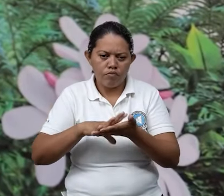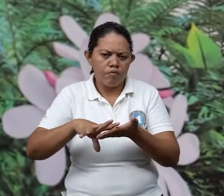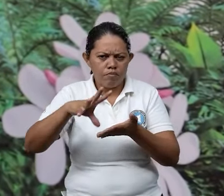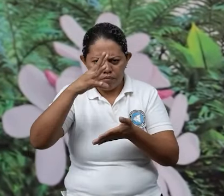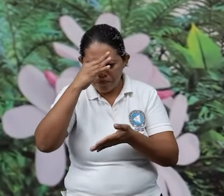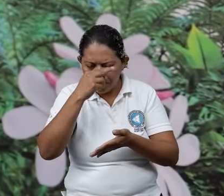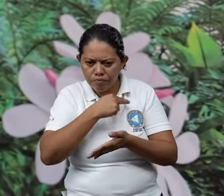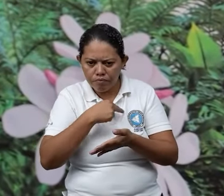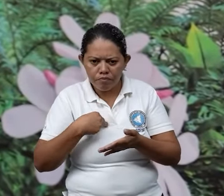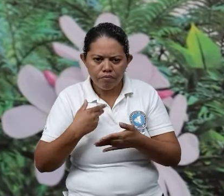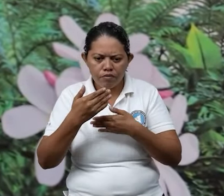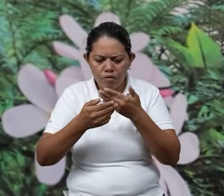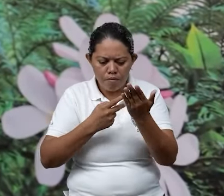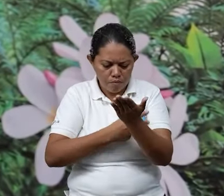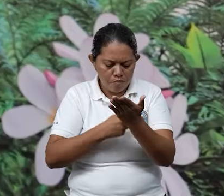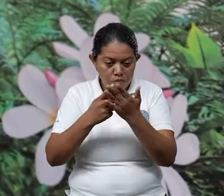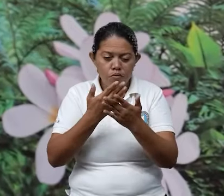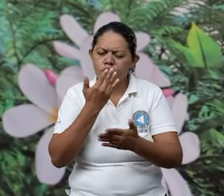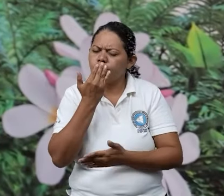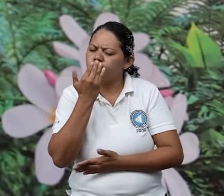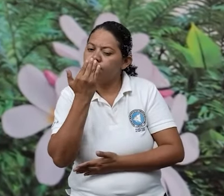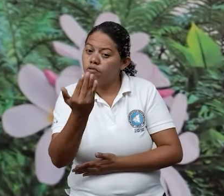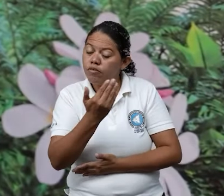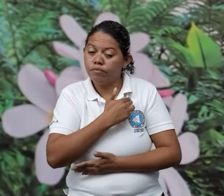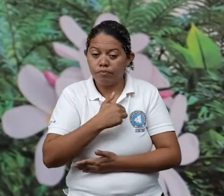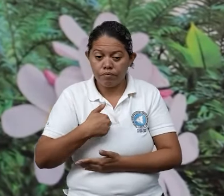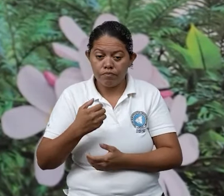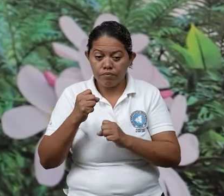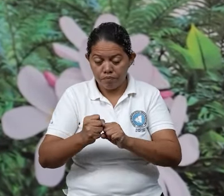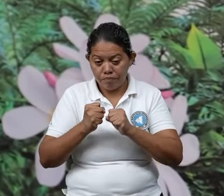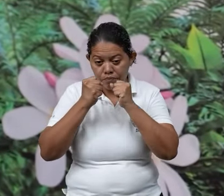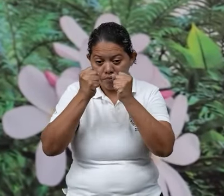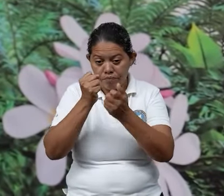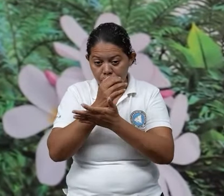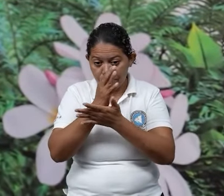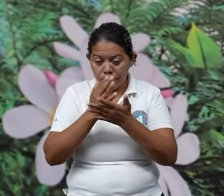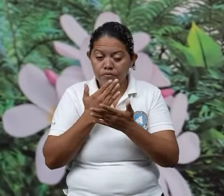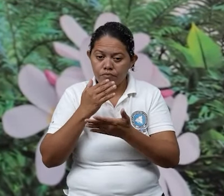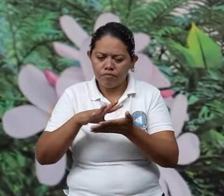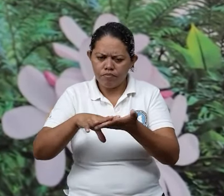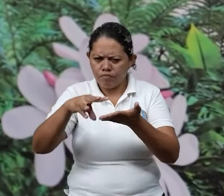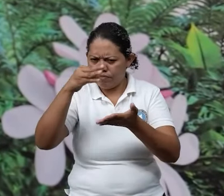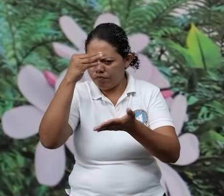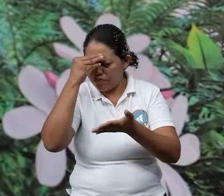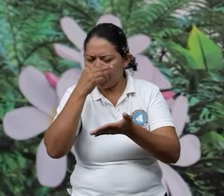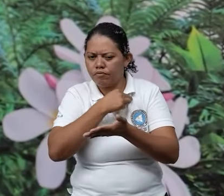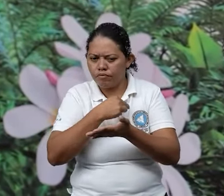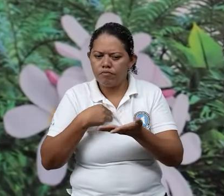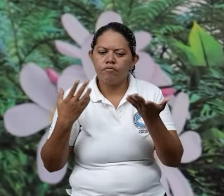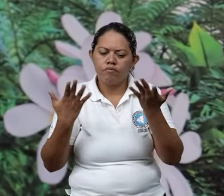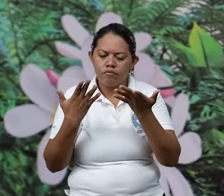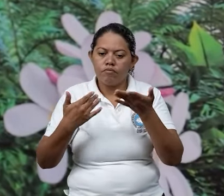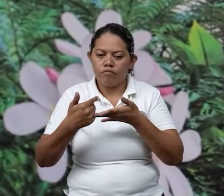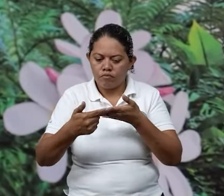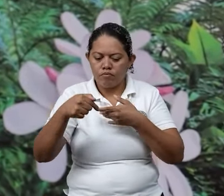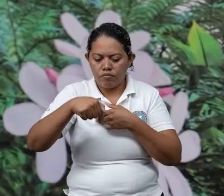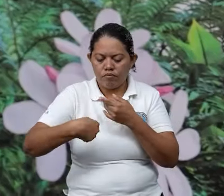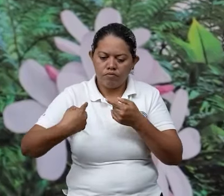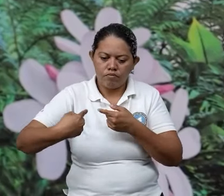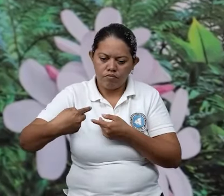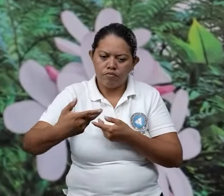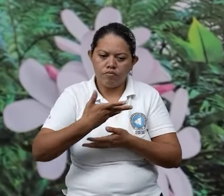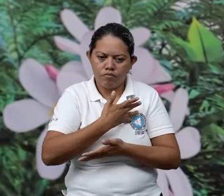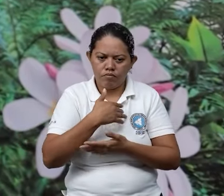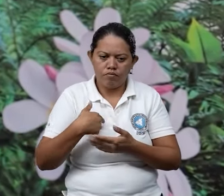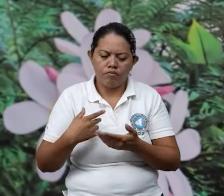habilidades de este programa que es muy bueno en lo que viene a fortalecer nuestros conocimientos básicos que llevamos el día a día